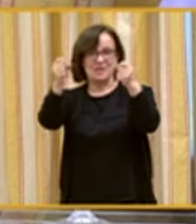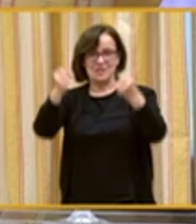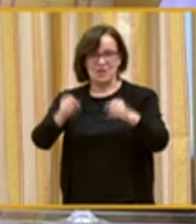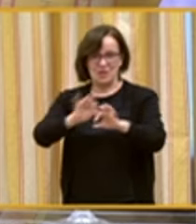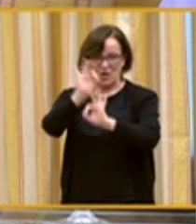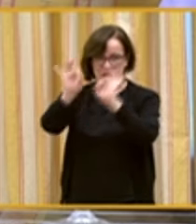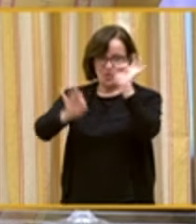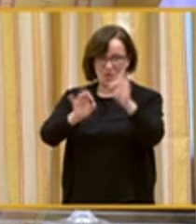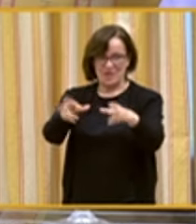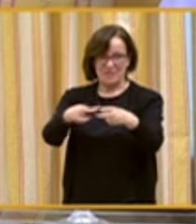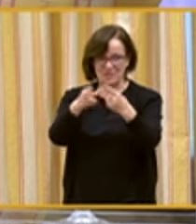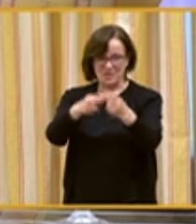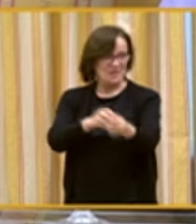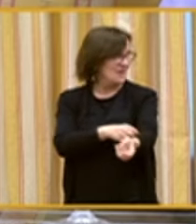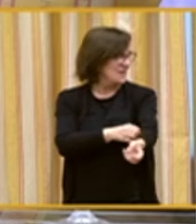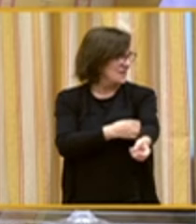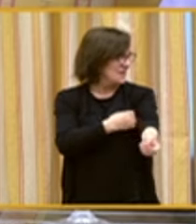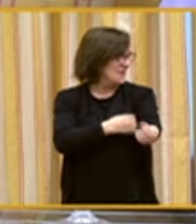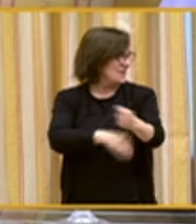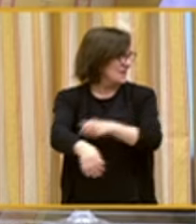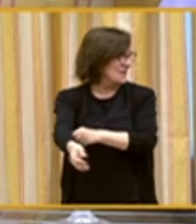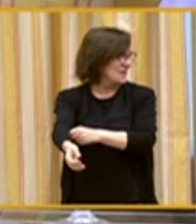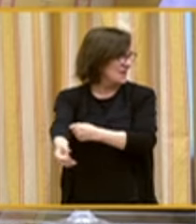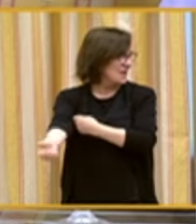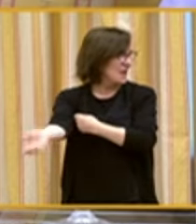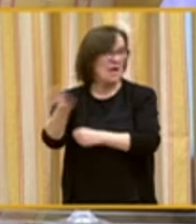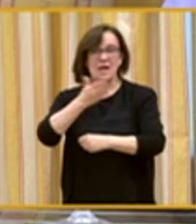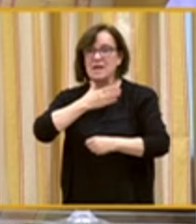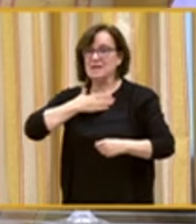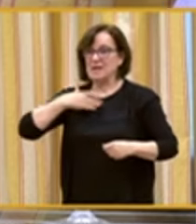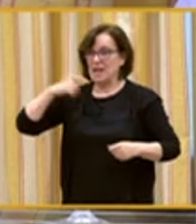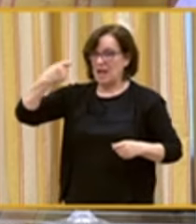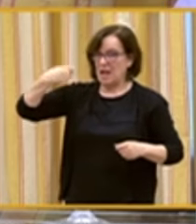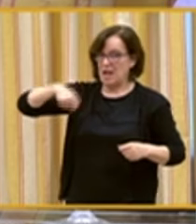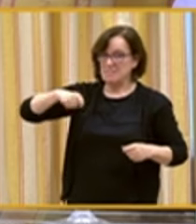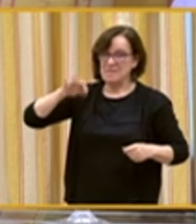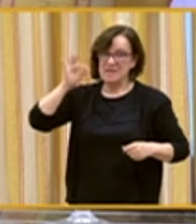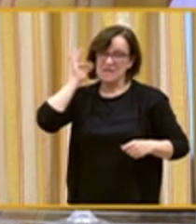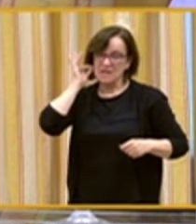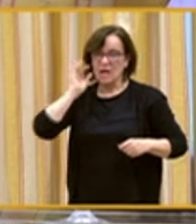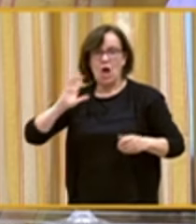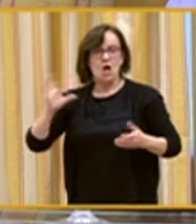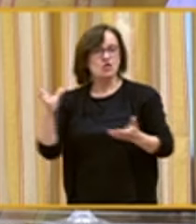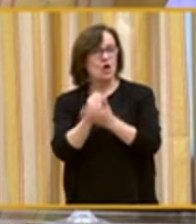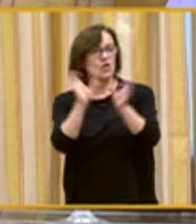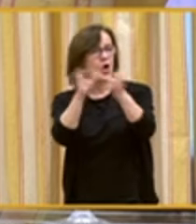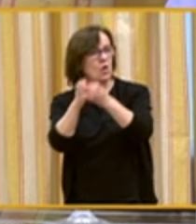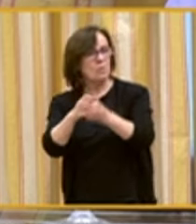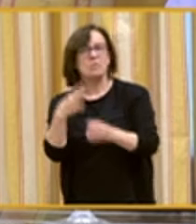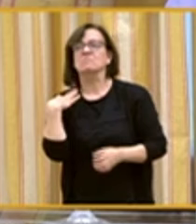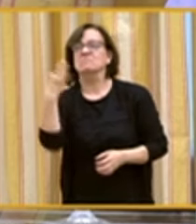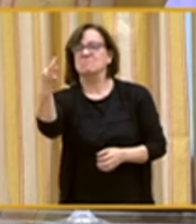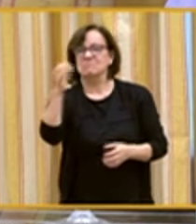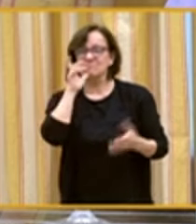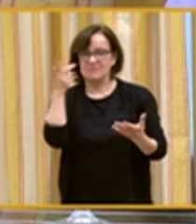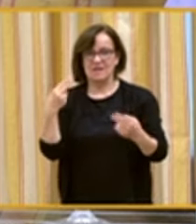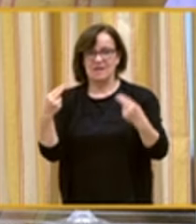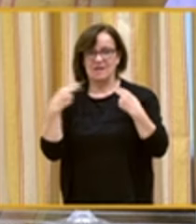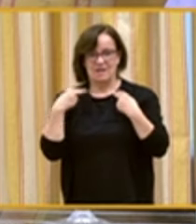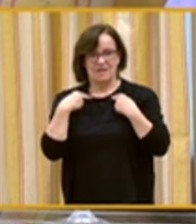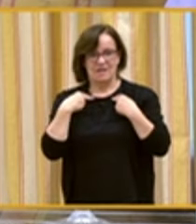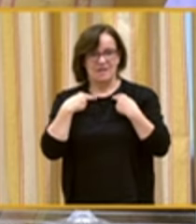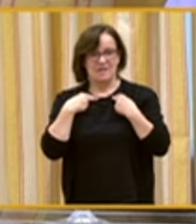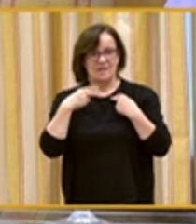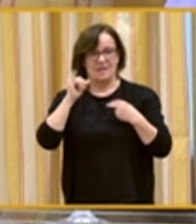organización social. Quiero agradecer a la presidenta y a todos los grupos por hacer lo posible y a la diputada Violante